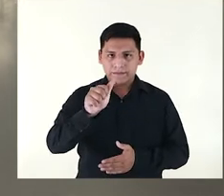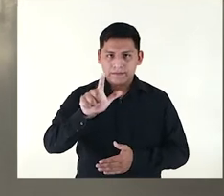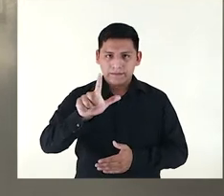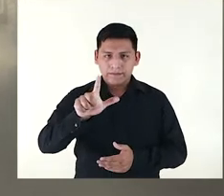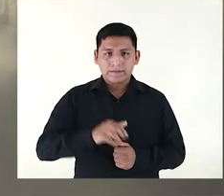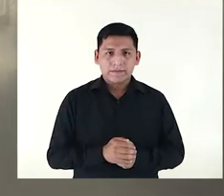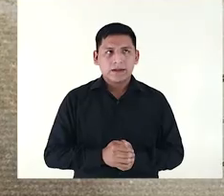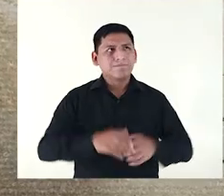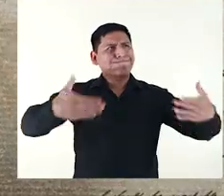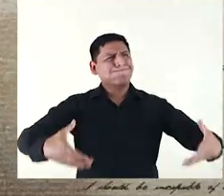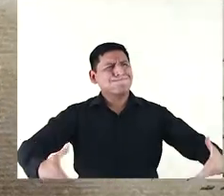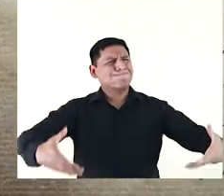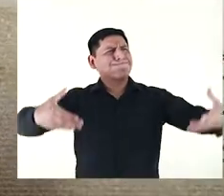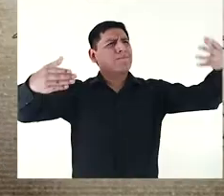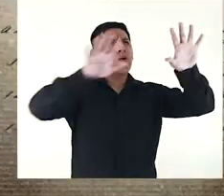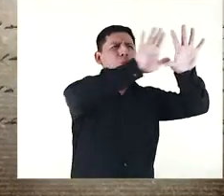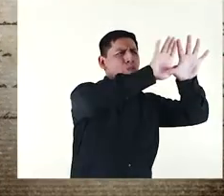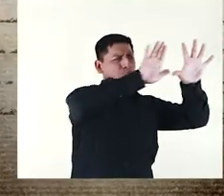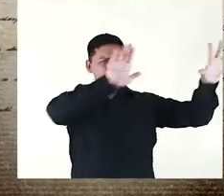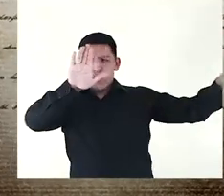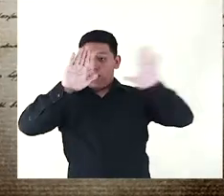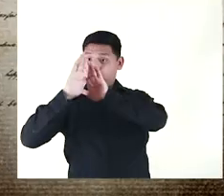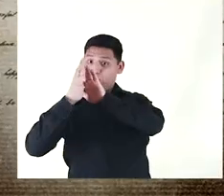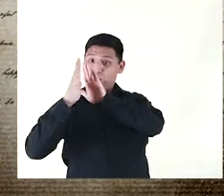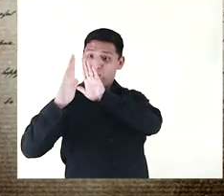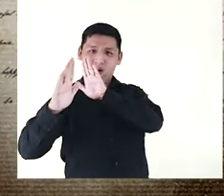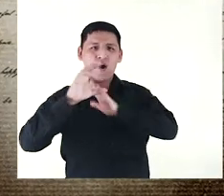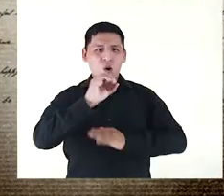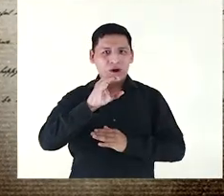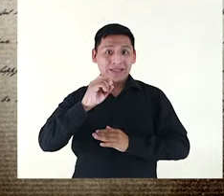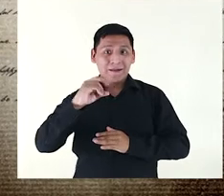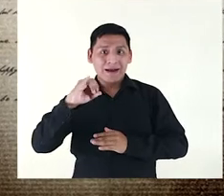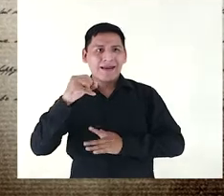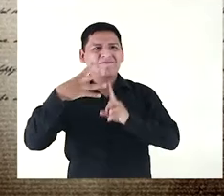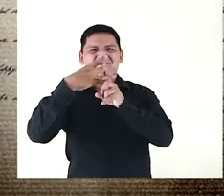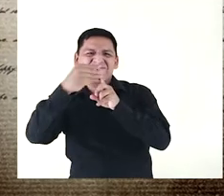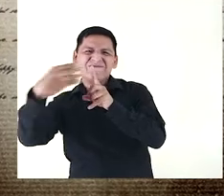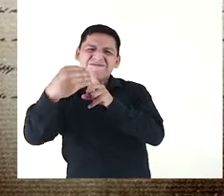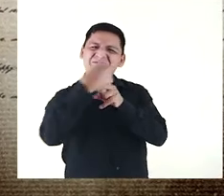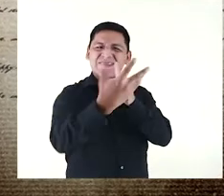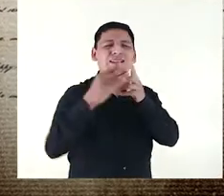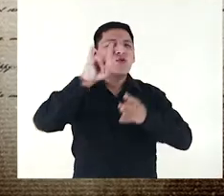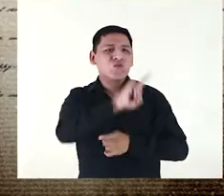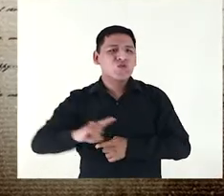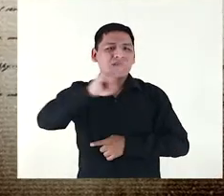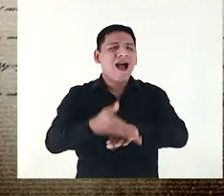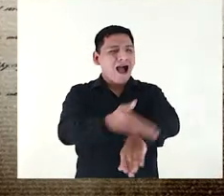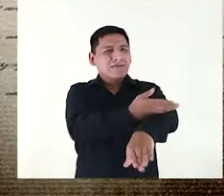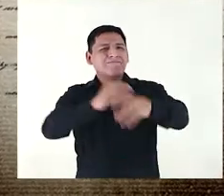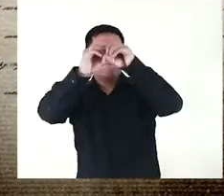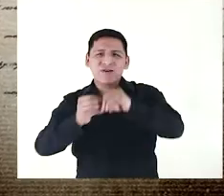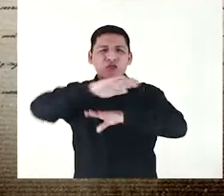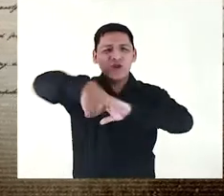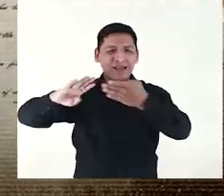Colegio Real Este edificio de gran fachada y que voltea la esquina de forma ochavada en reflejo tanto de los múltiples usos que